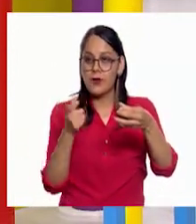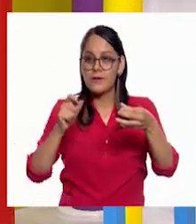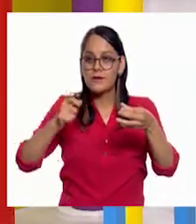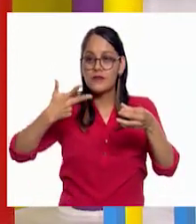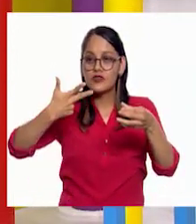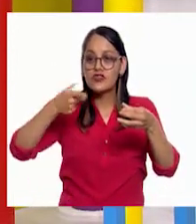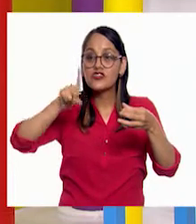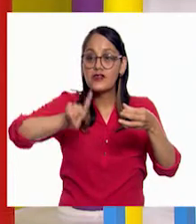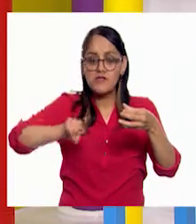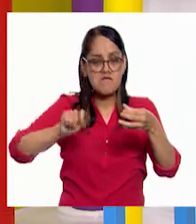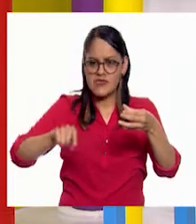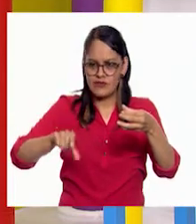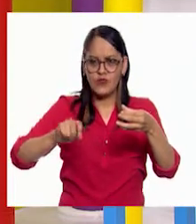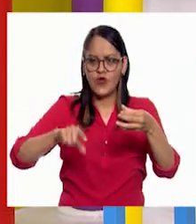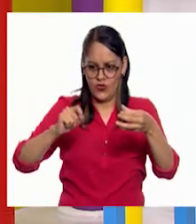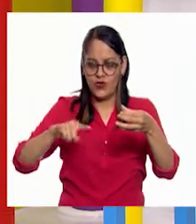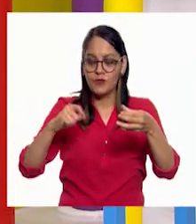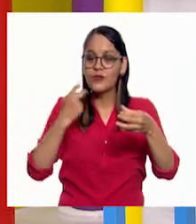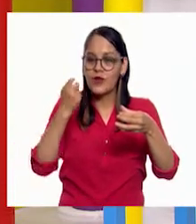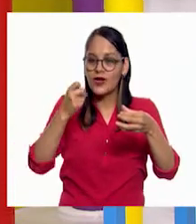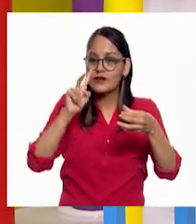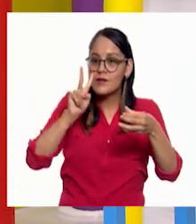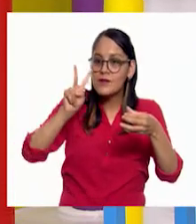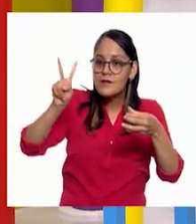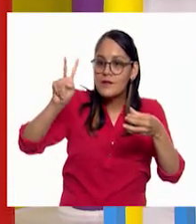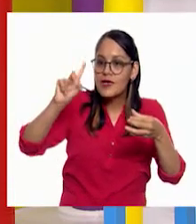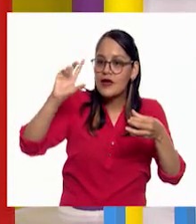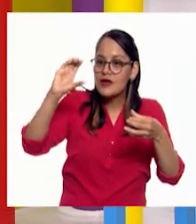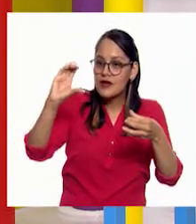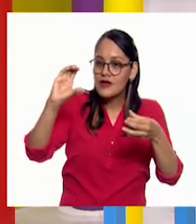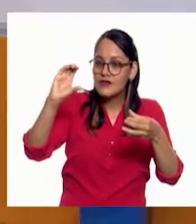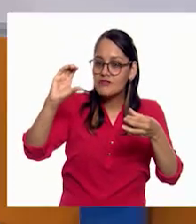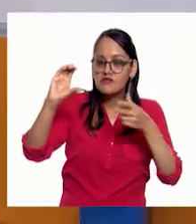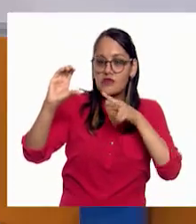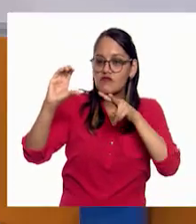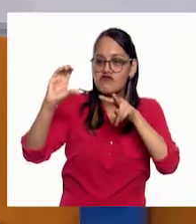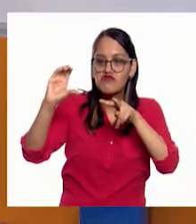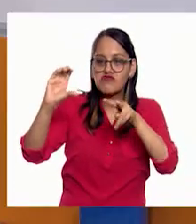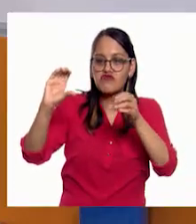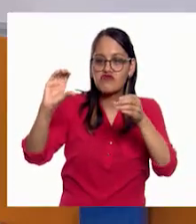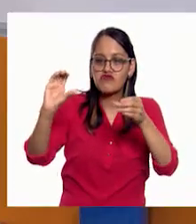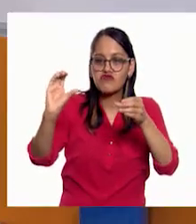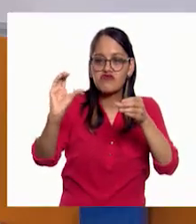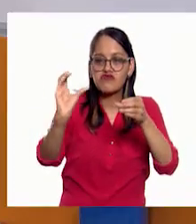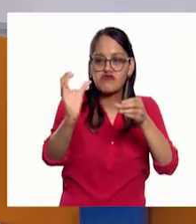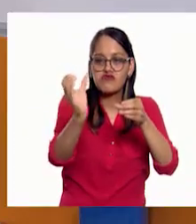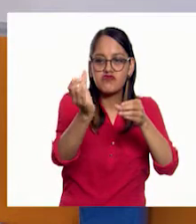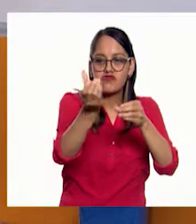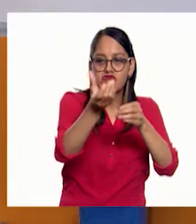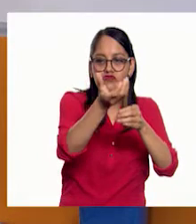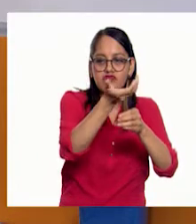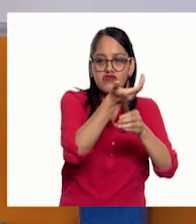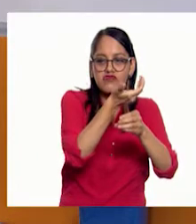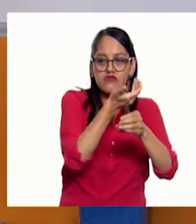la misma cara de la luna. Por no cambia. Ese dato también puede ser un poquito,